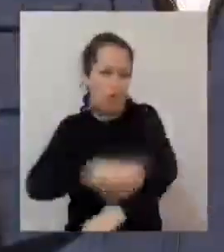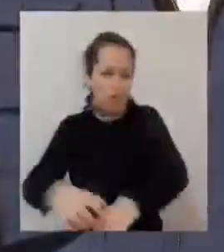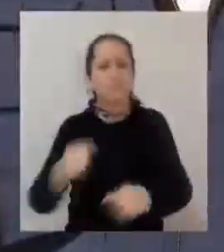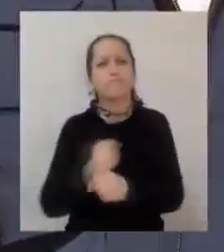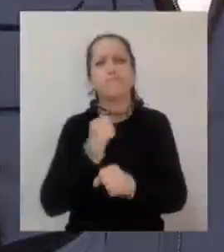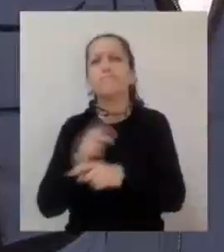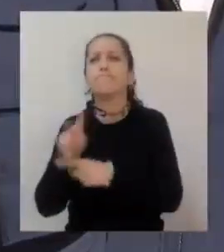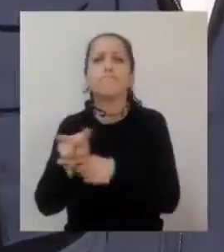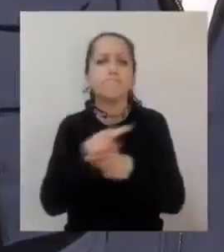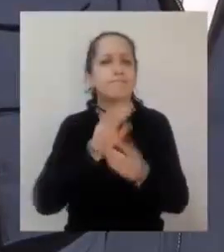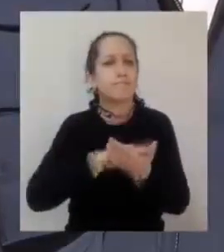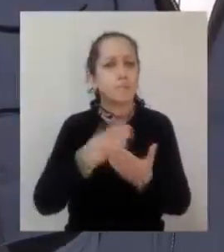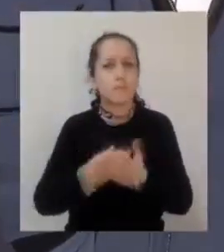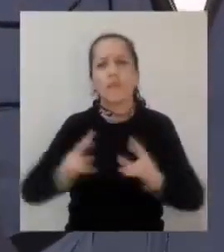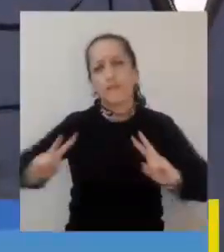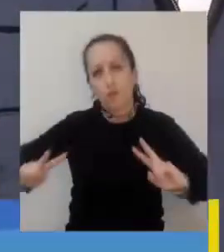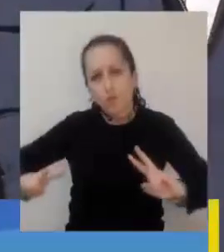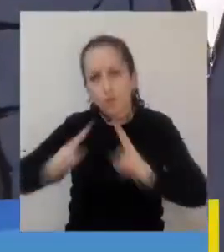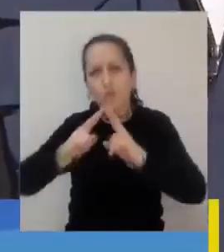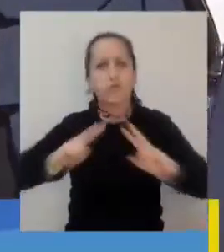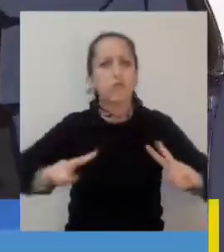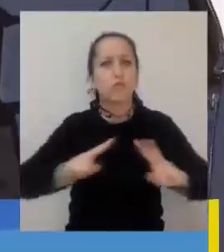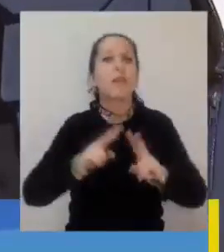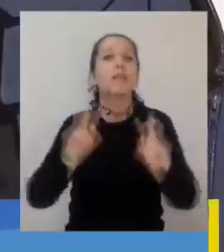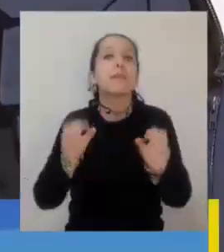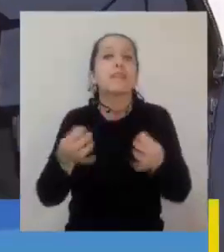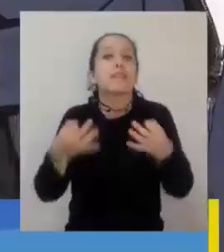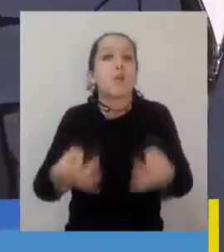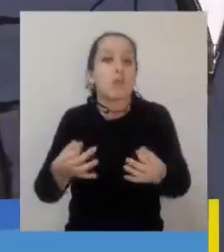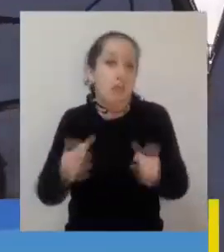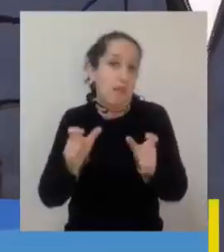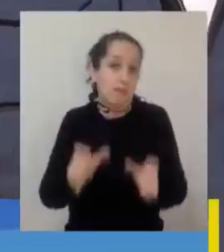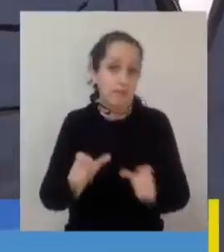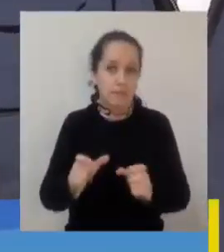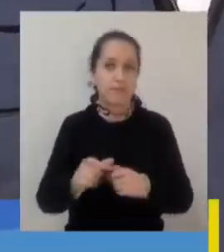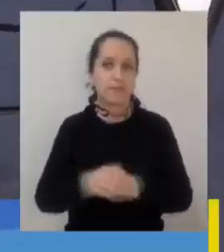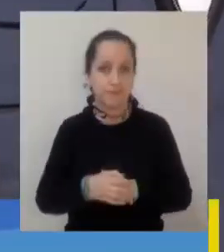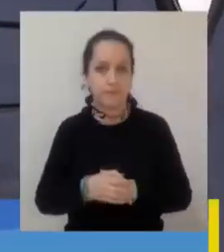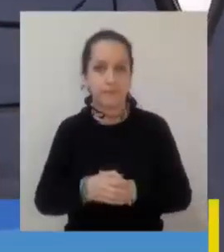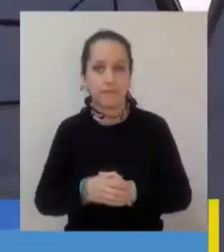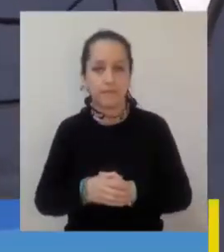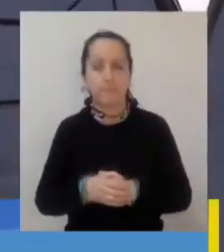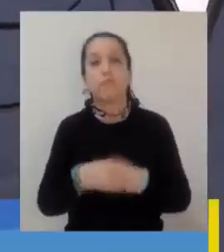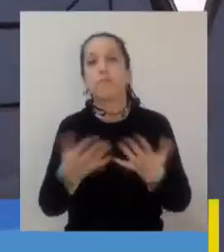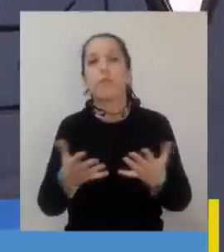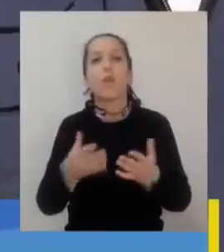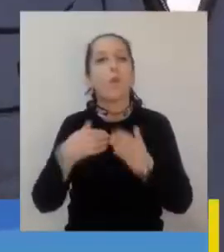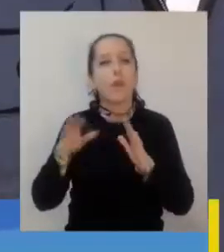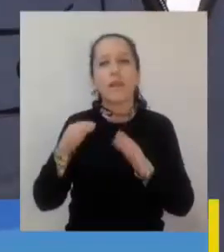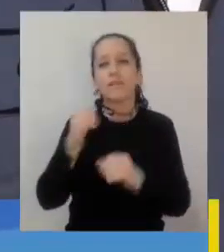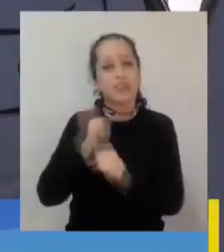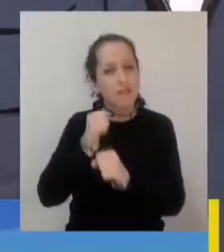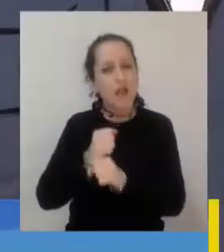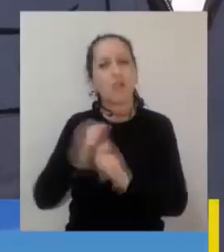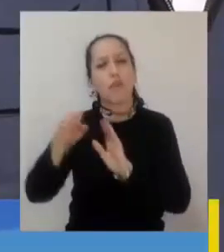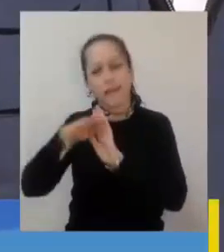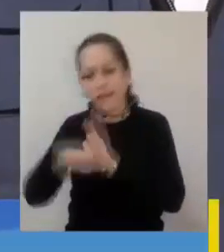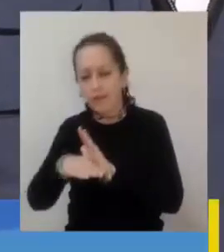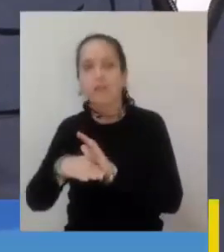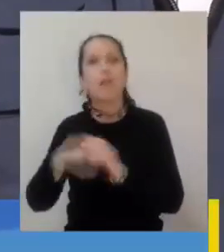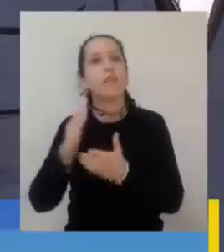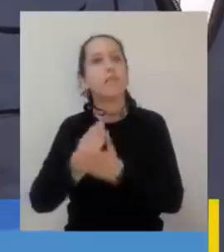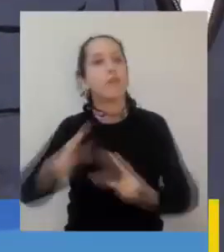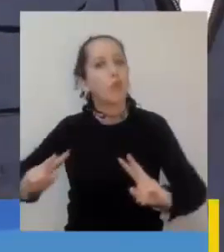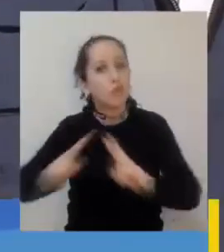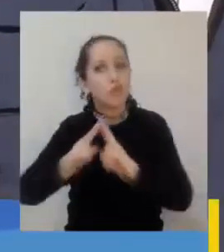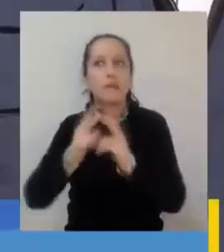las obras de infraestructura para la seguridad, que tiene que acompañar cualquier agenda de seguridad, también la infraestructura para la